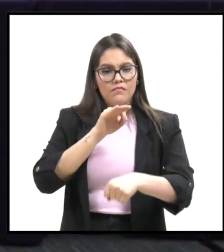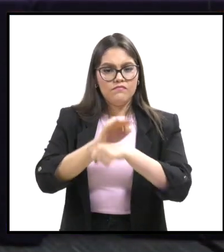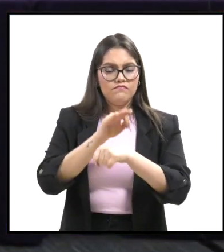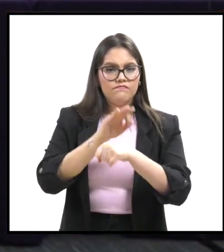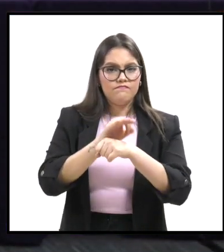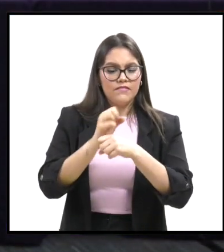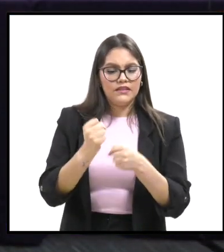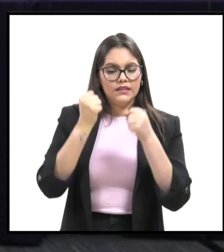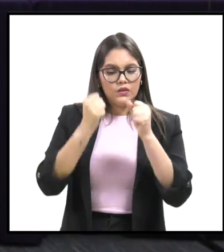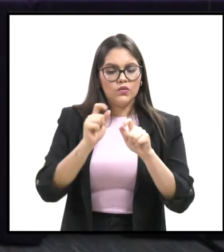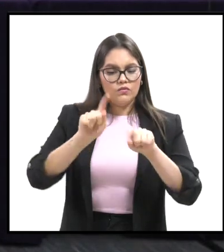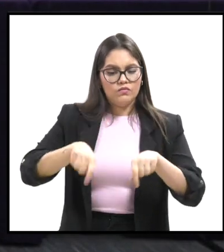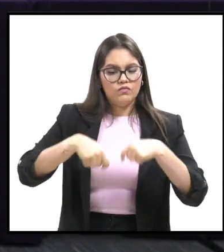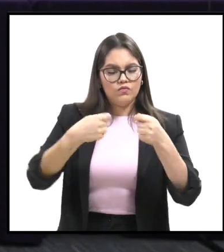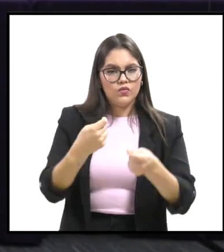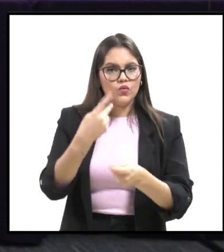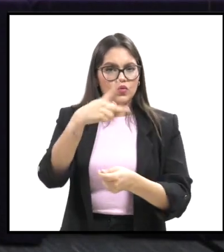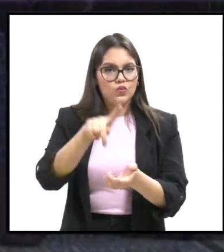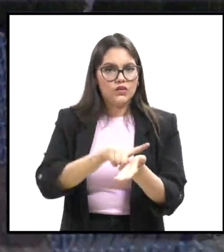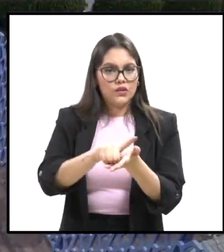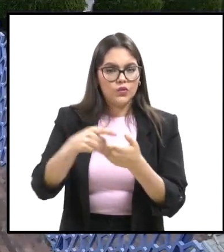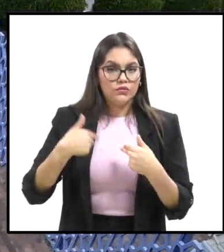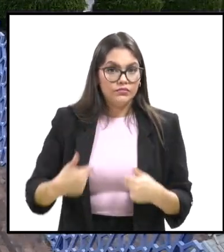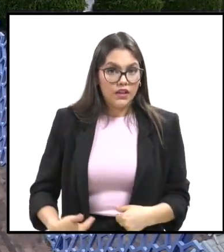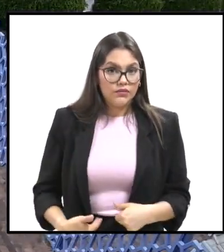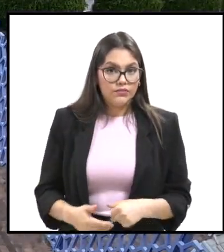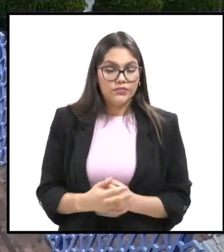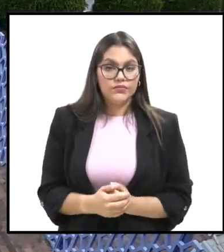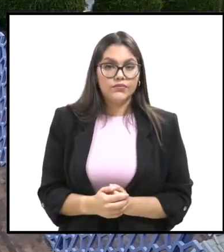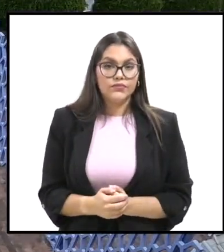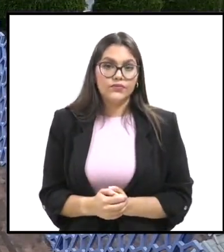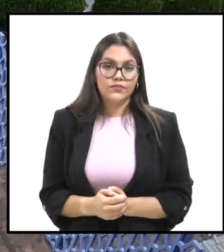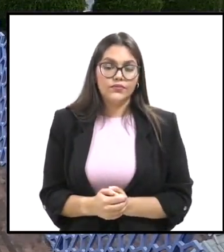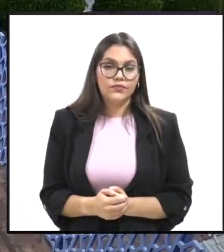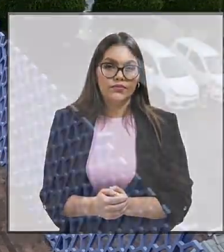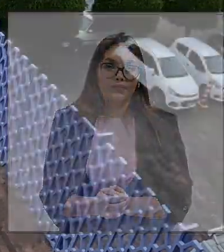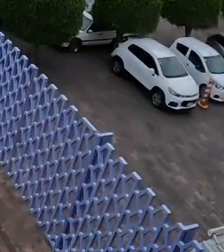protección, defensa y garantía de los derechos humanos.